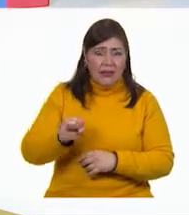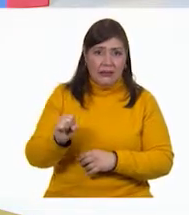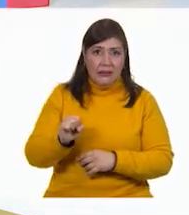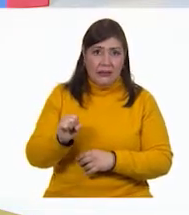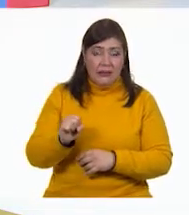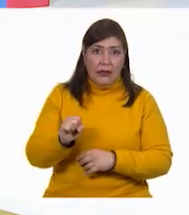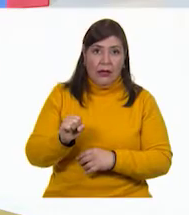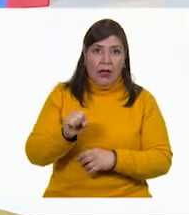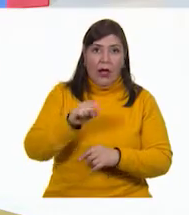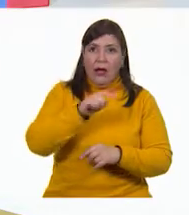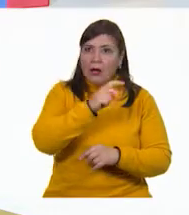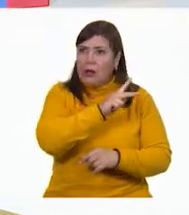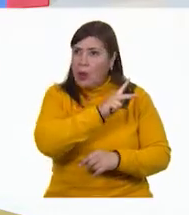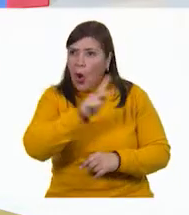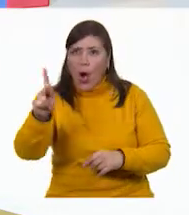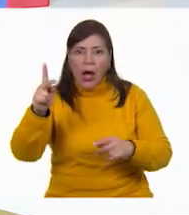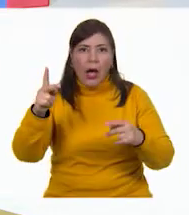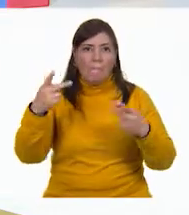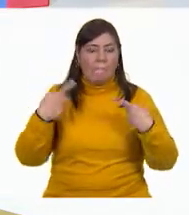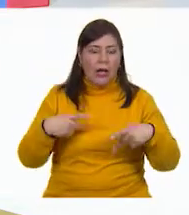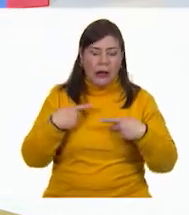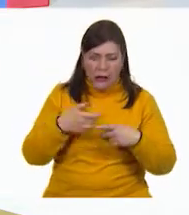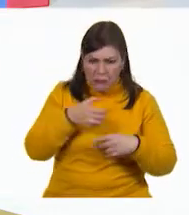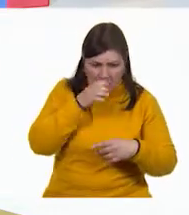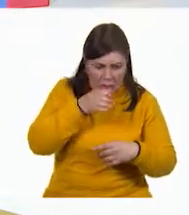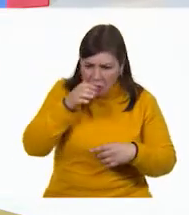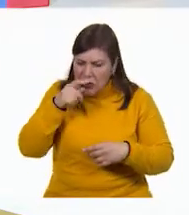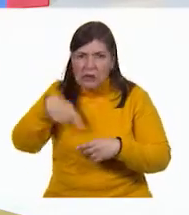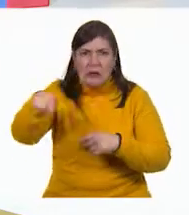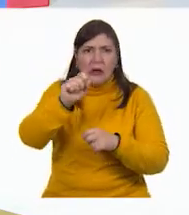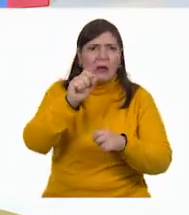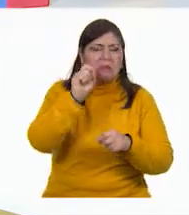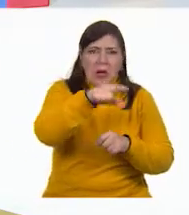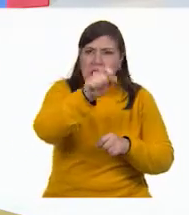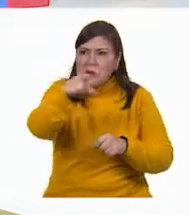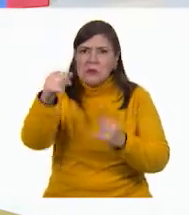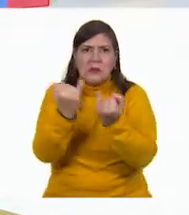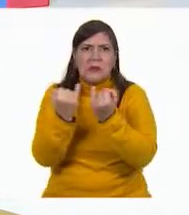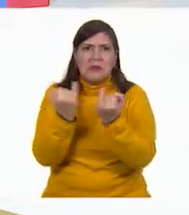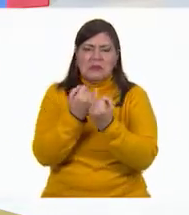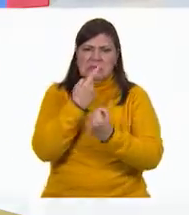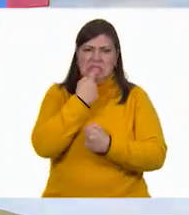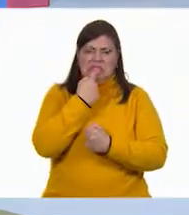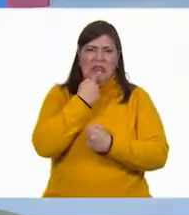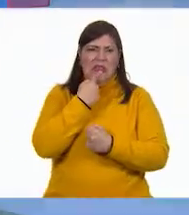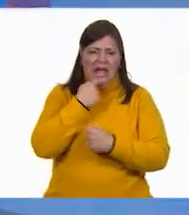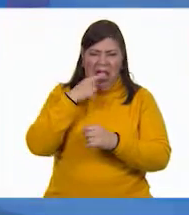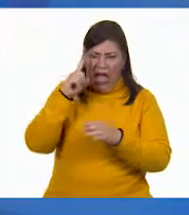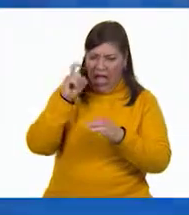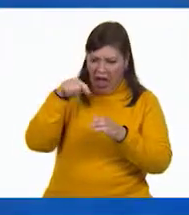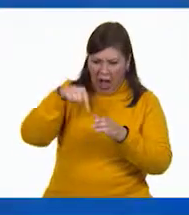pronto todos los pasajeros constataron lo que aquella mujer decía. El agua estaba salada,